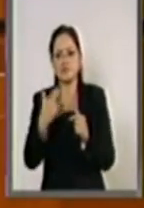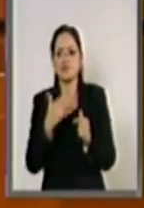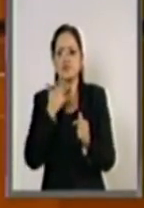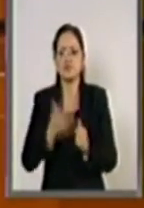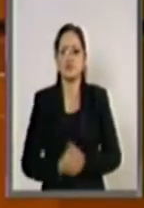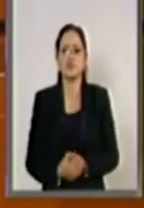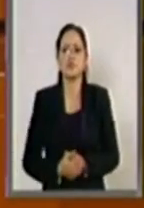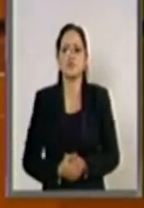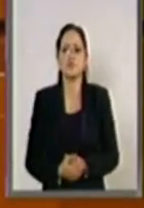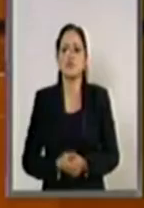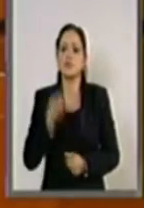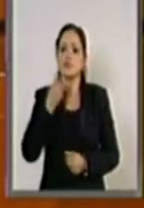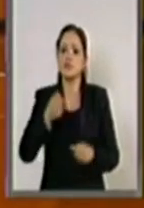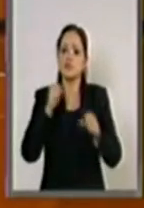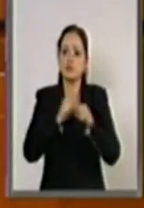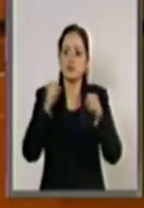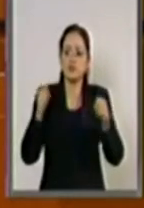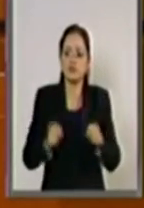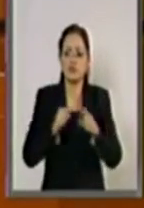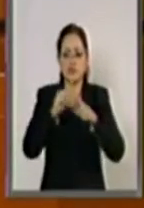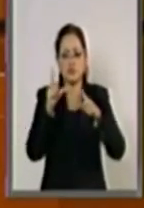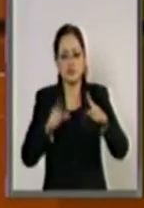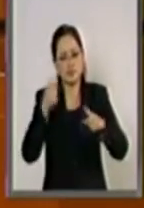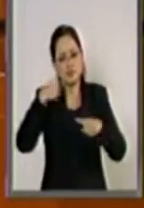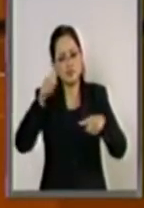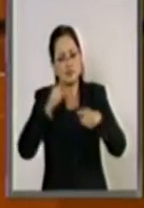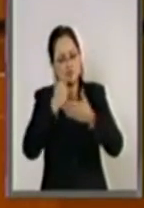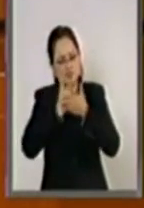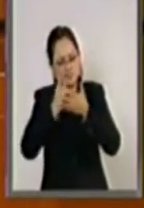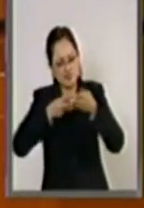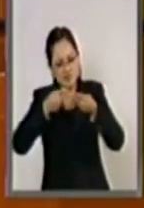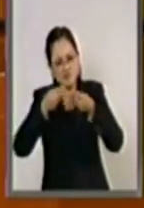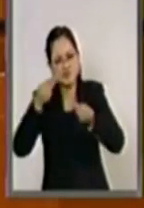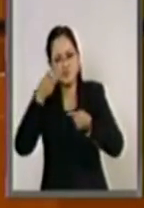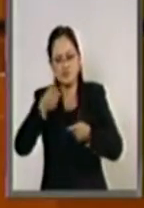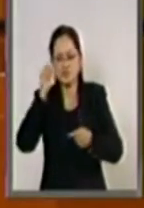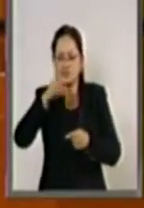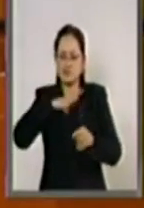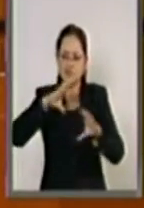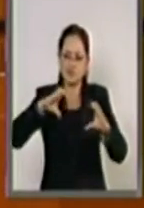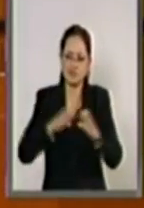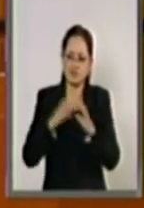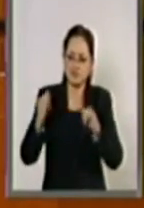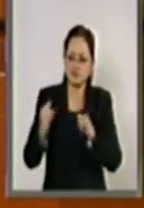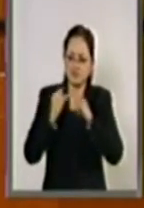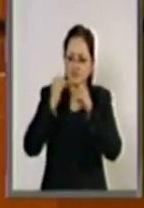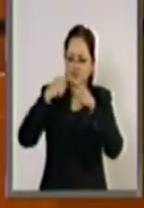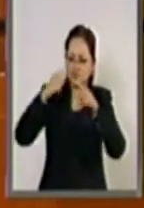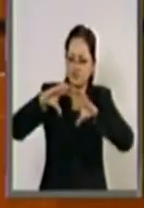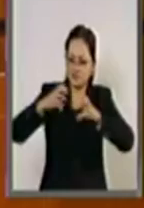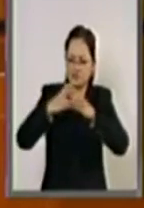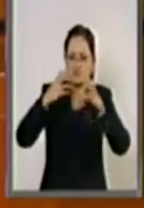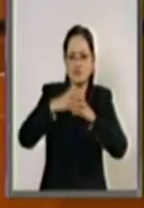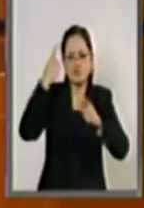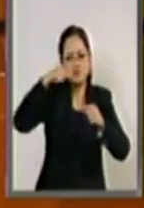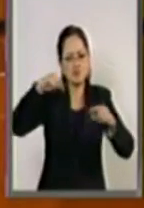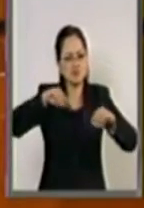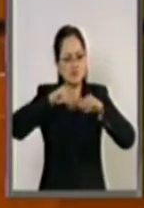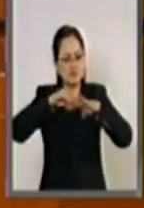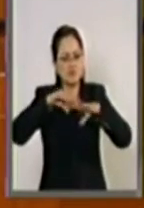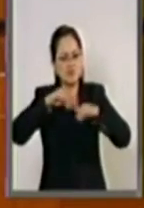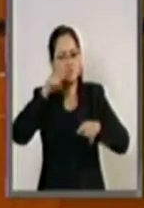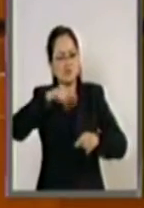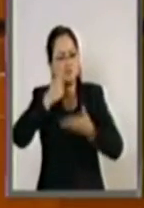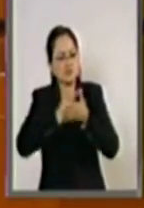Este Sistema Nacional de Fiscalización también contará con mecanismos interinstitucionales para maximizar la cobertura de la